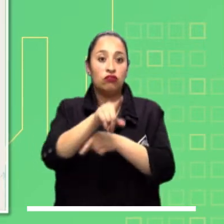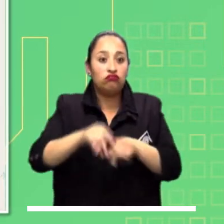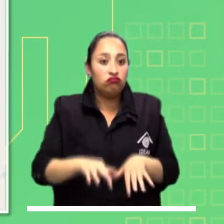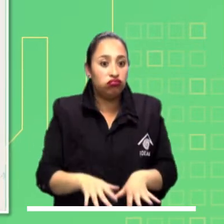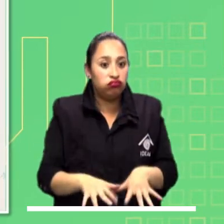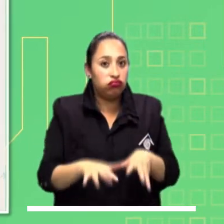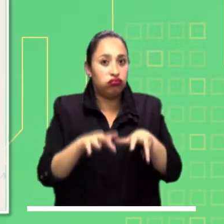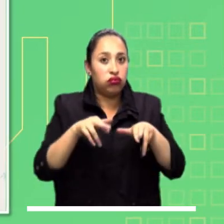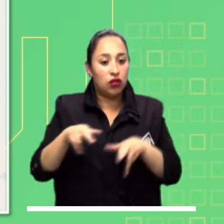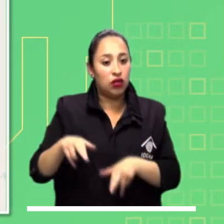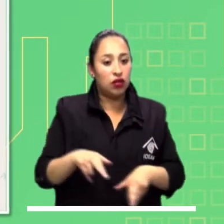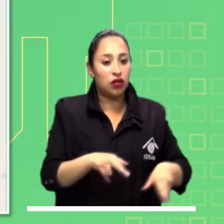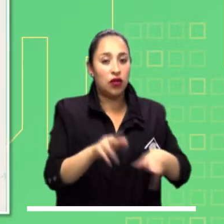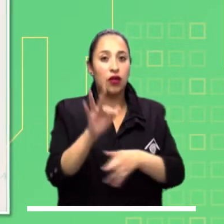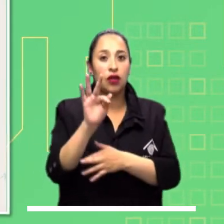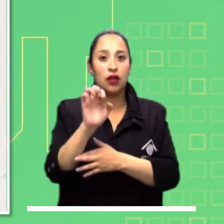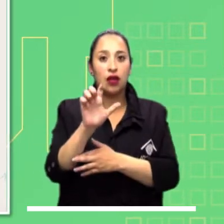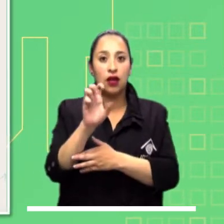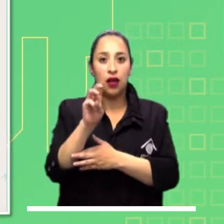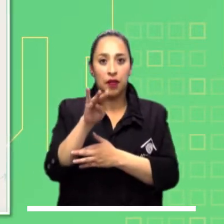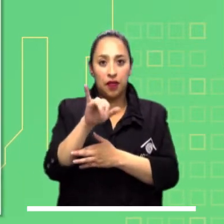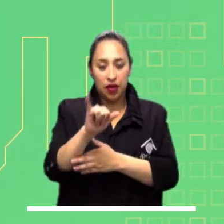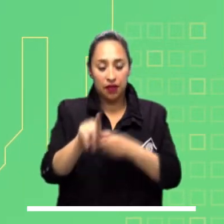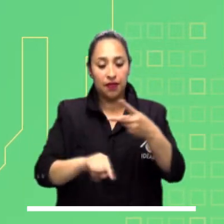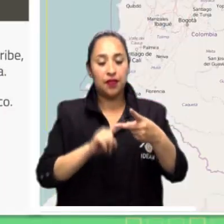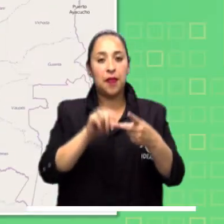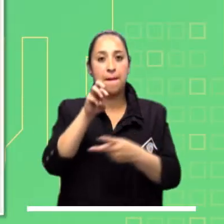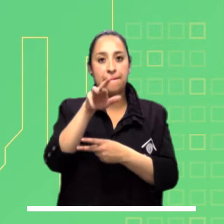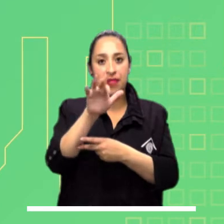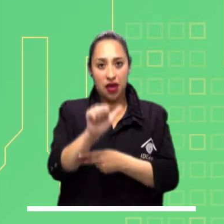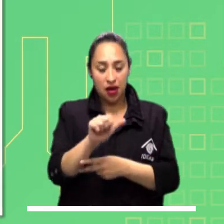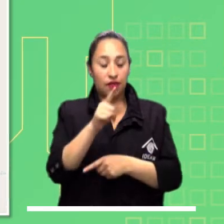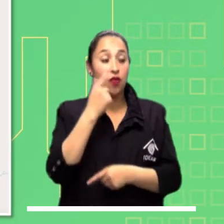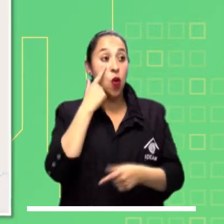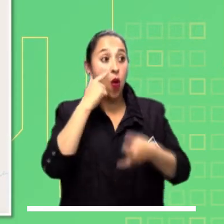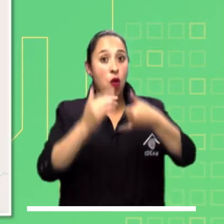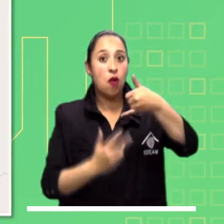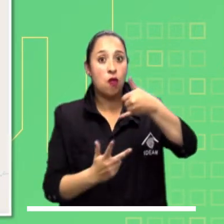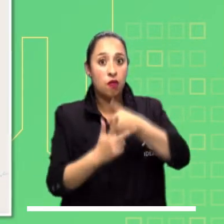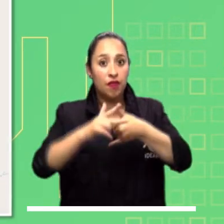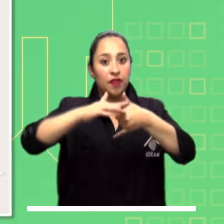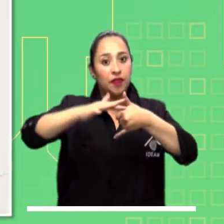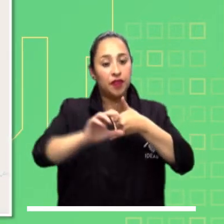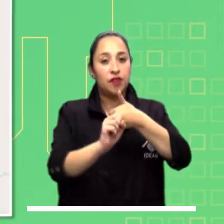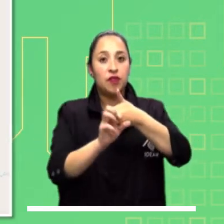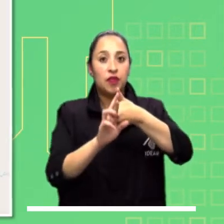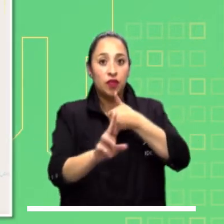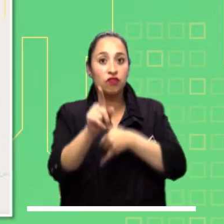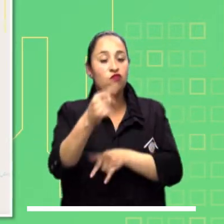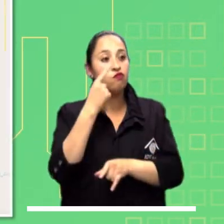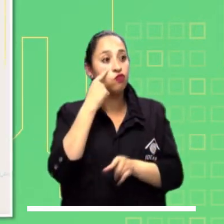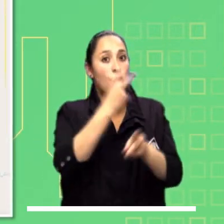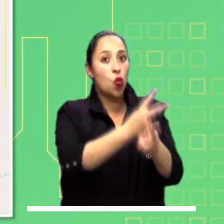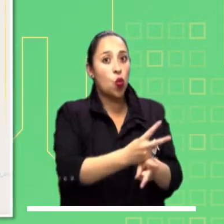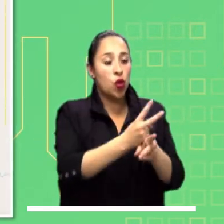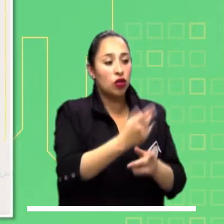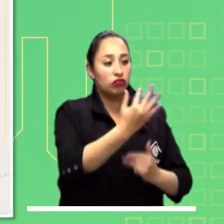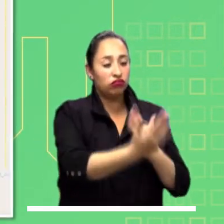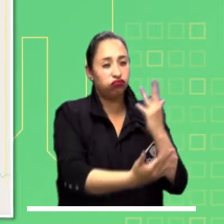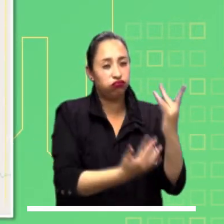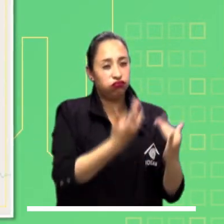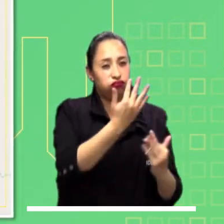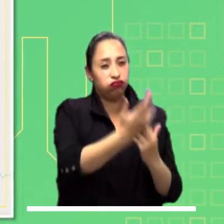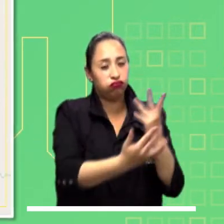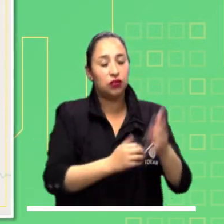posibilidad de crecientes súbitas en los ríos Telembí y Mira. Atención en las regiones Andina, Caribe y Orinoquía por alta probabilidad de